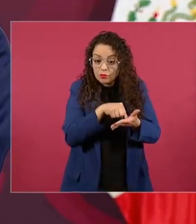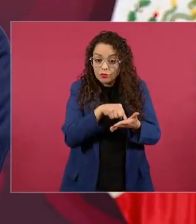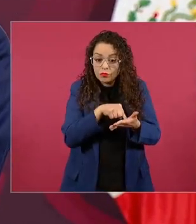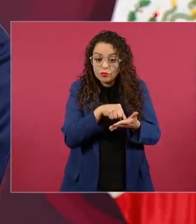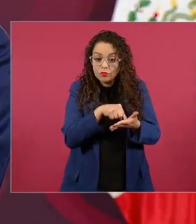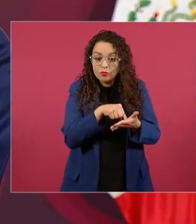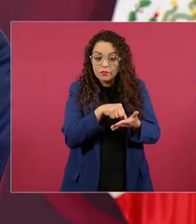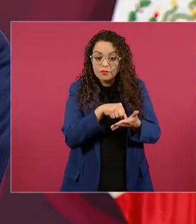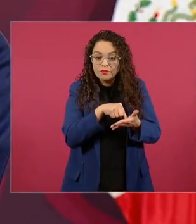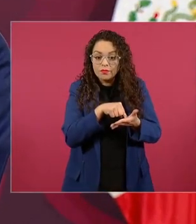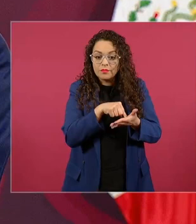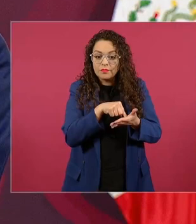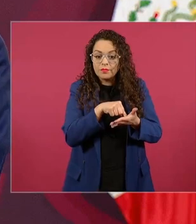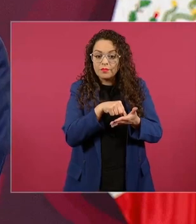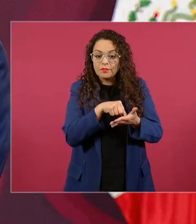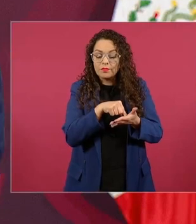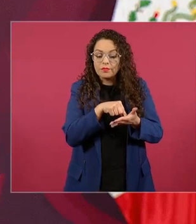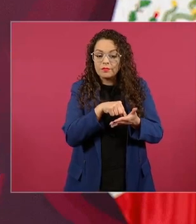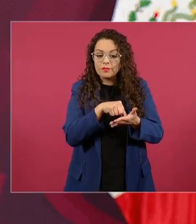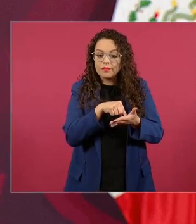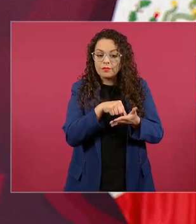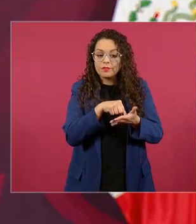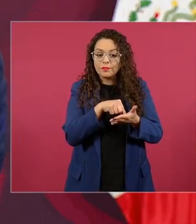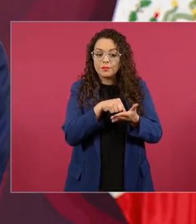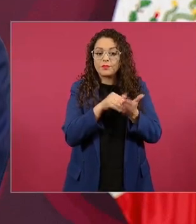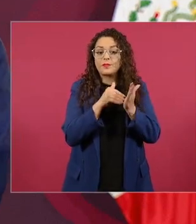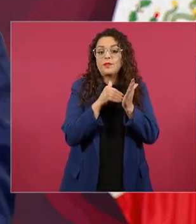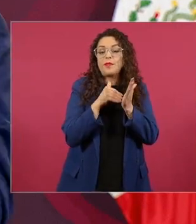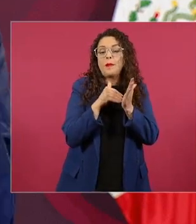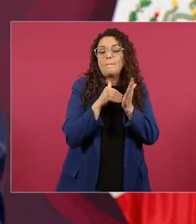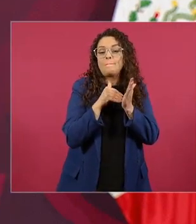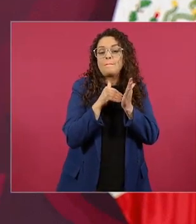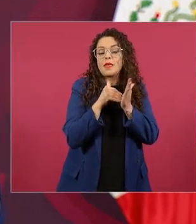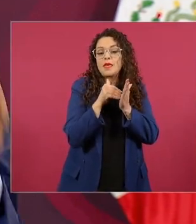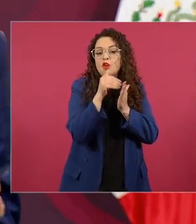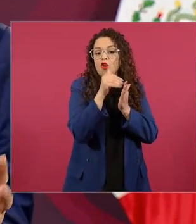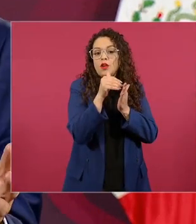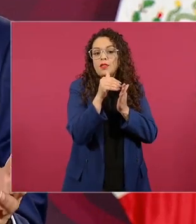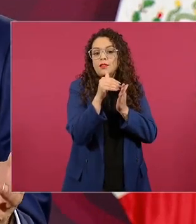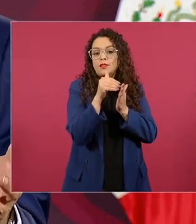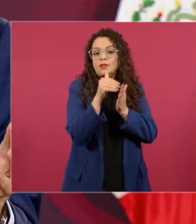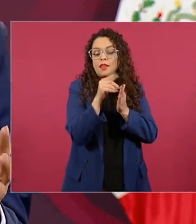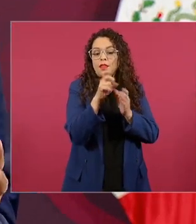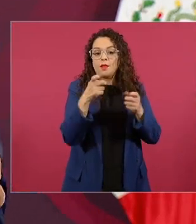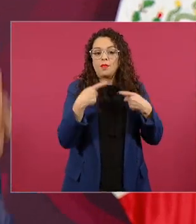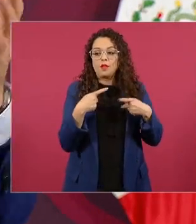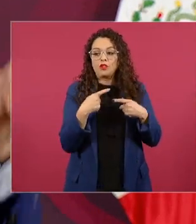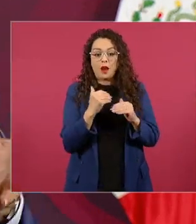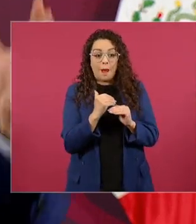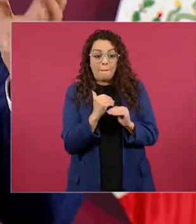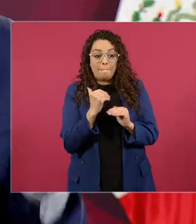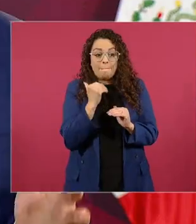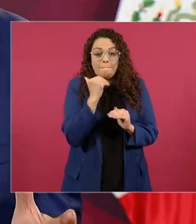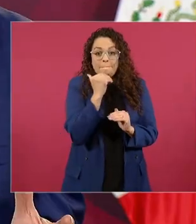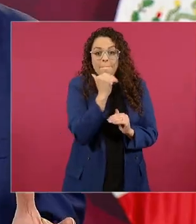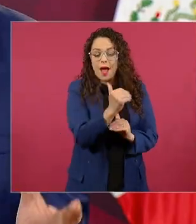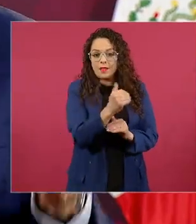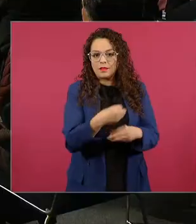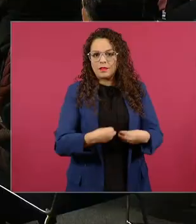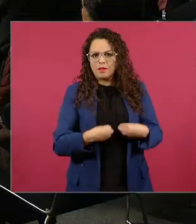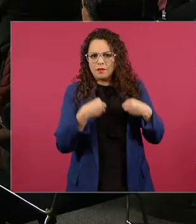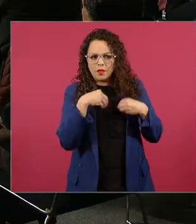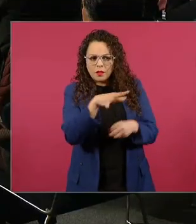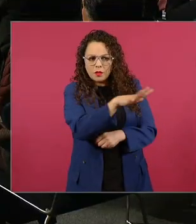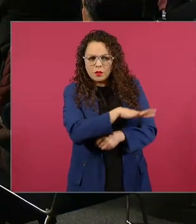algunos millones de habitantes más que los 16 estados donde supuestamente